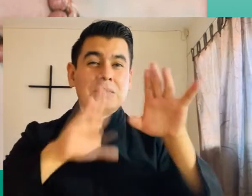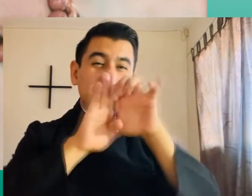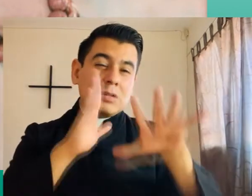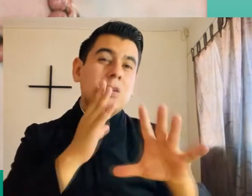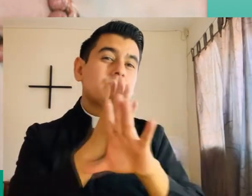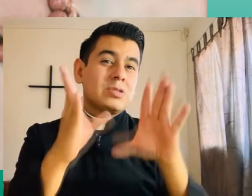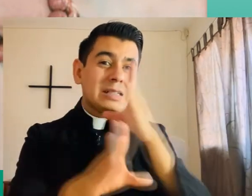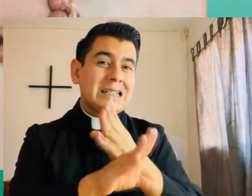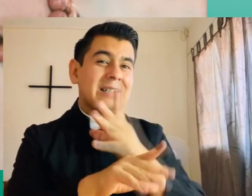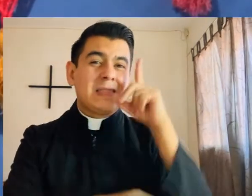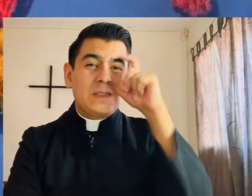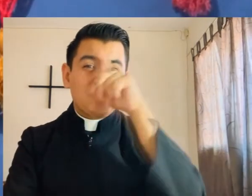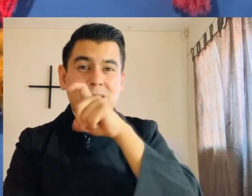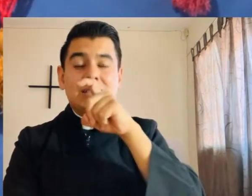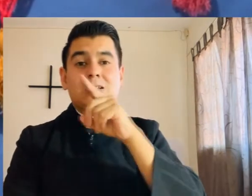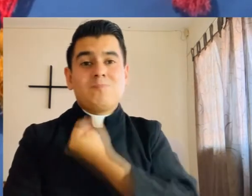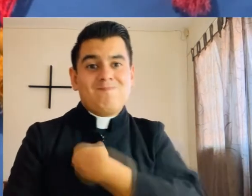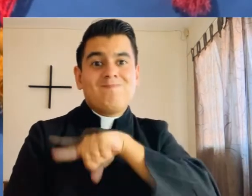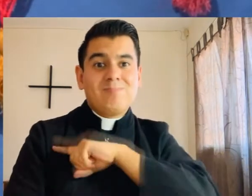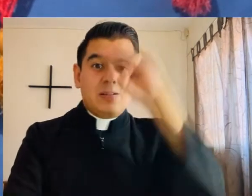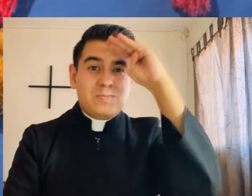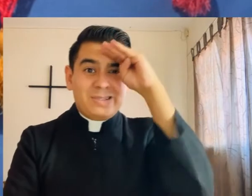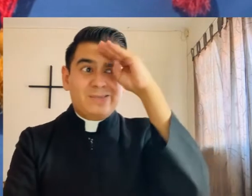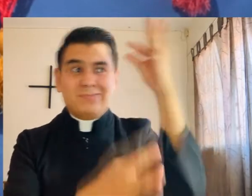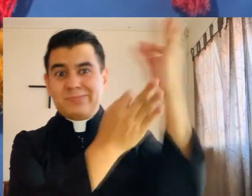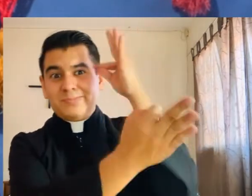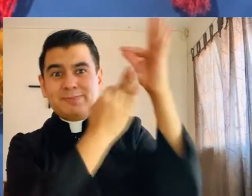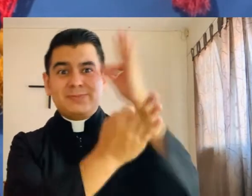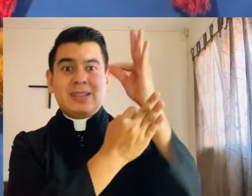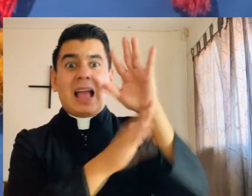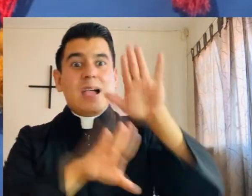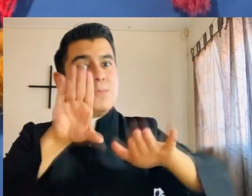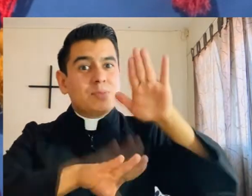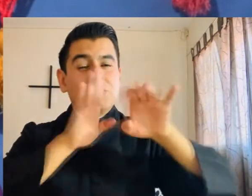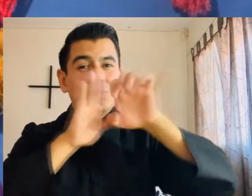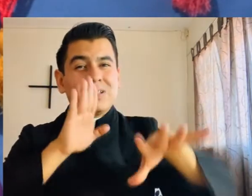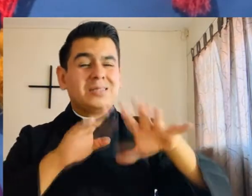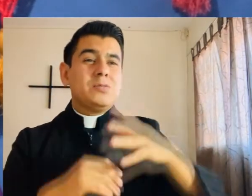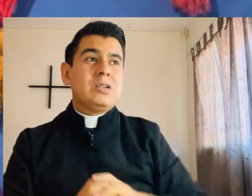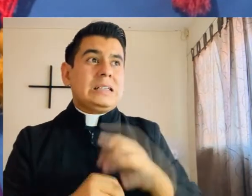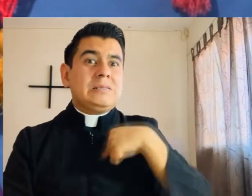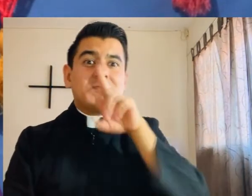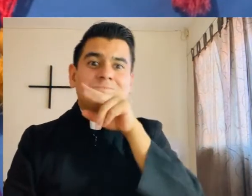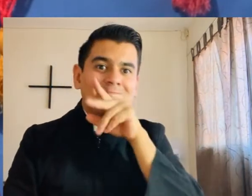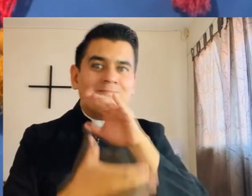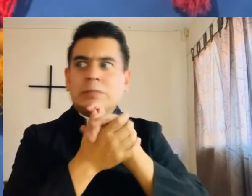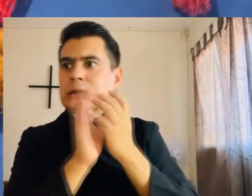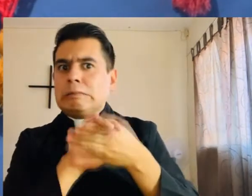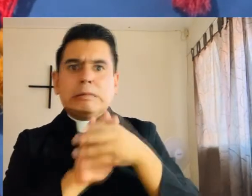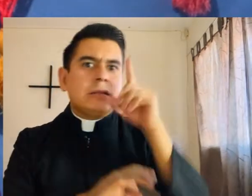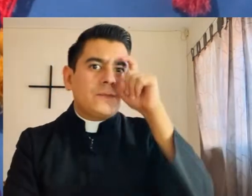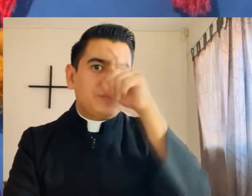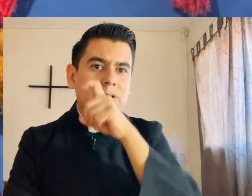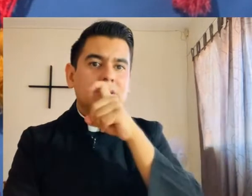Hay cosas que no nos ayudan a mejorar nuestra salud mental y es todo aquello que nos roba tranquilidad y nos hace